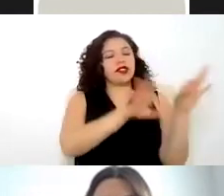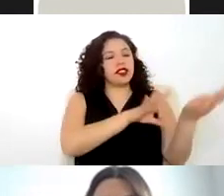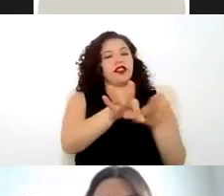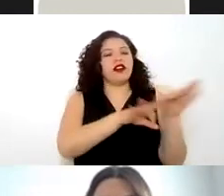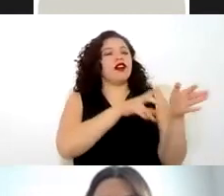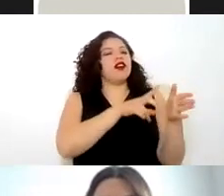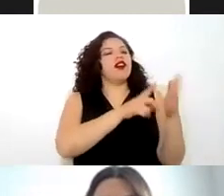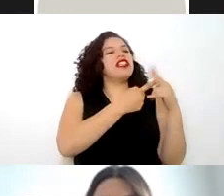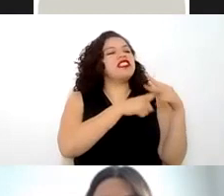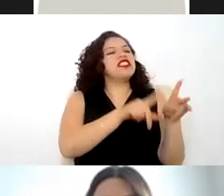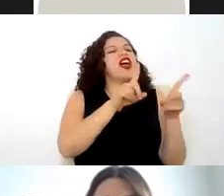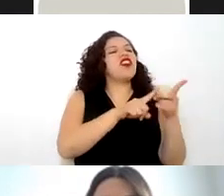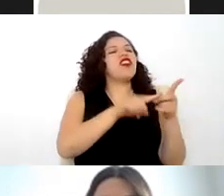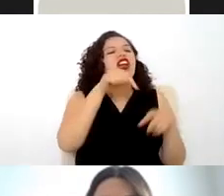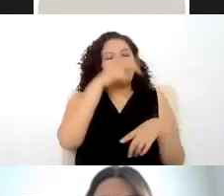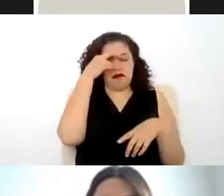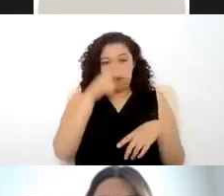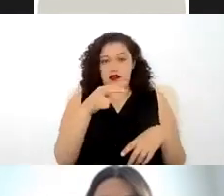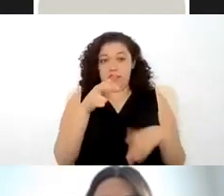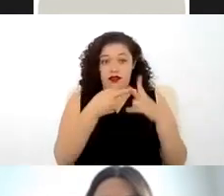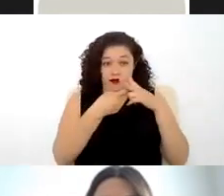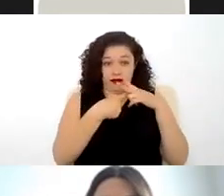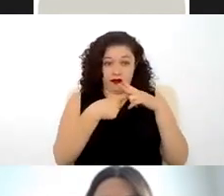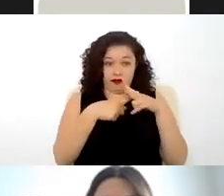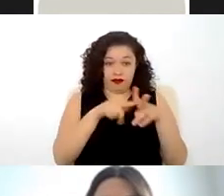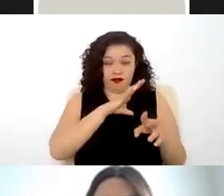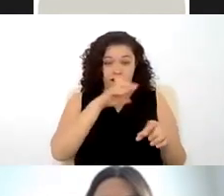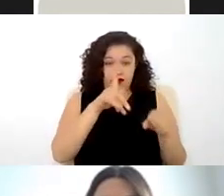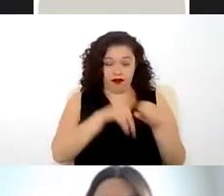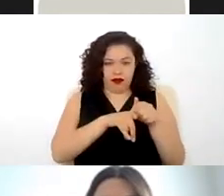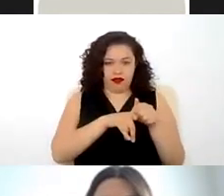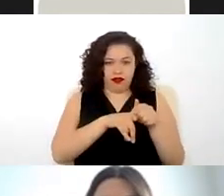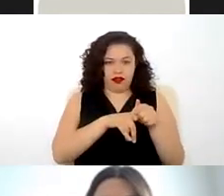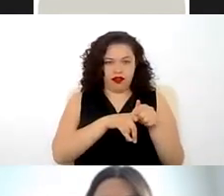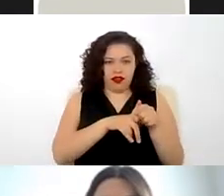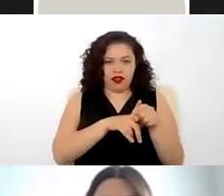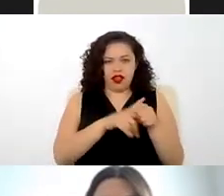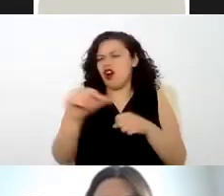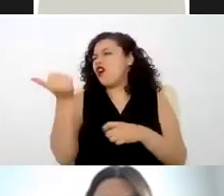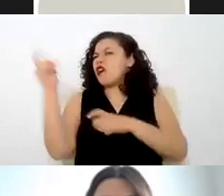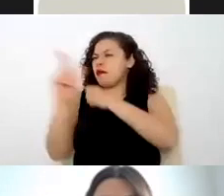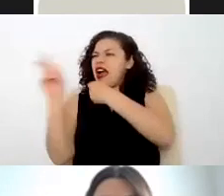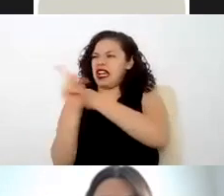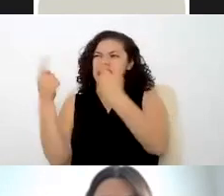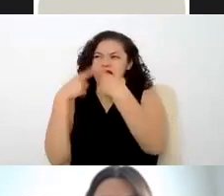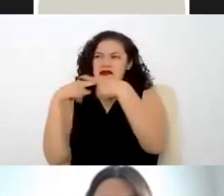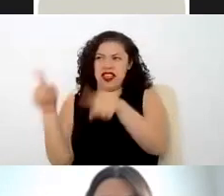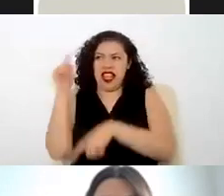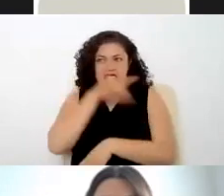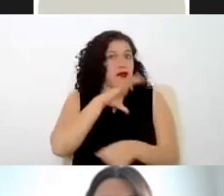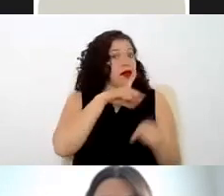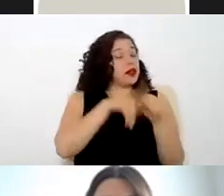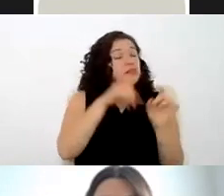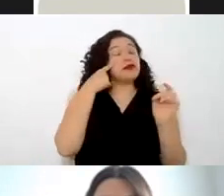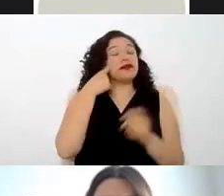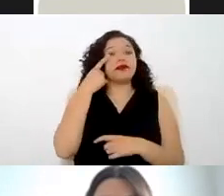en México. Tiene un origen particular a diferencia de otros en el mundo y es justamente por un origen